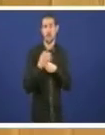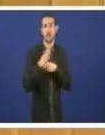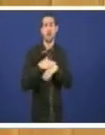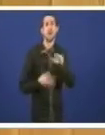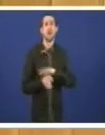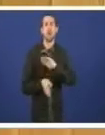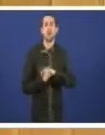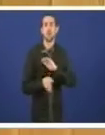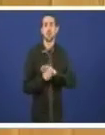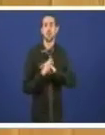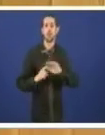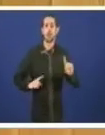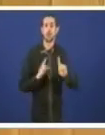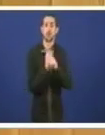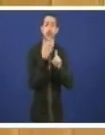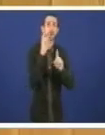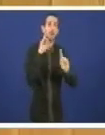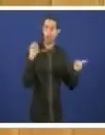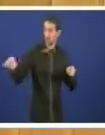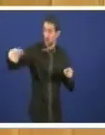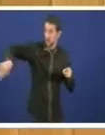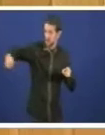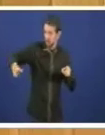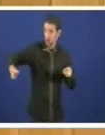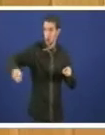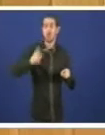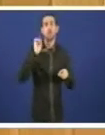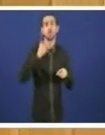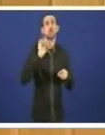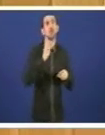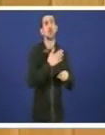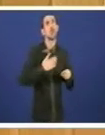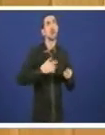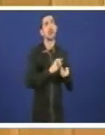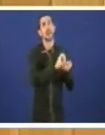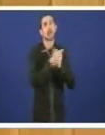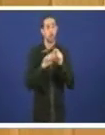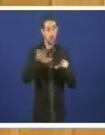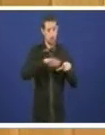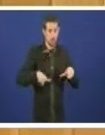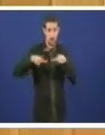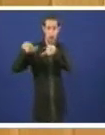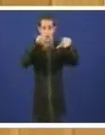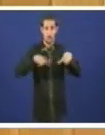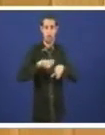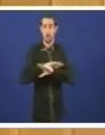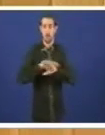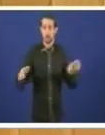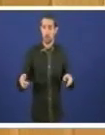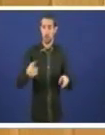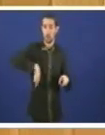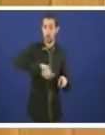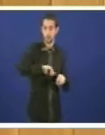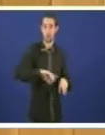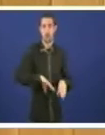opoñéndose en caso de que vostedes simplemente opten por un cambio de ubicación e que desde logo estamos tamén dispostos